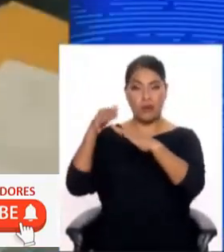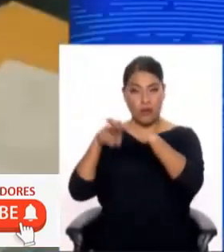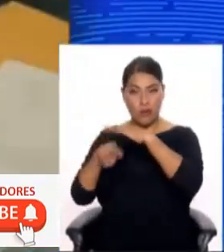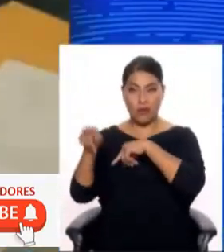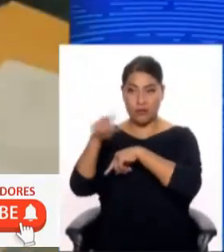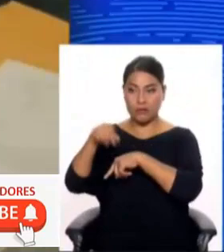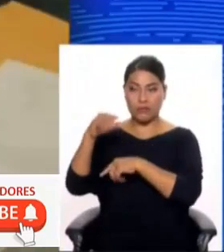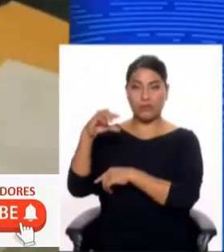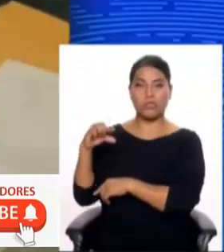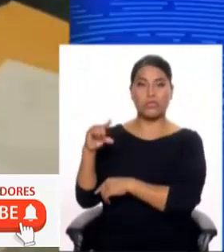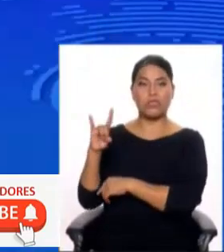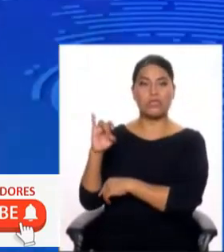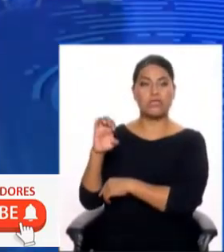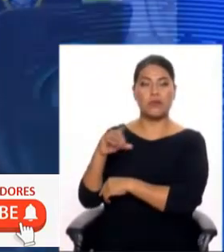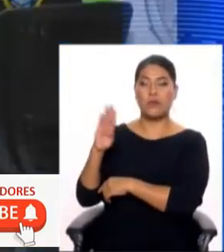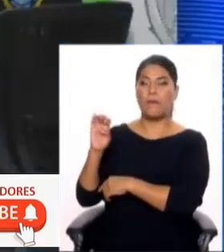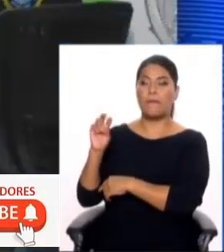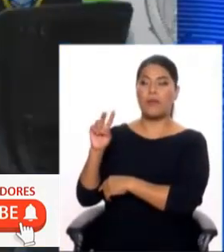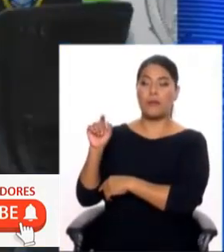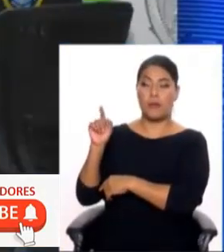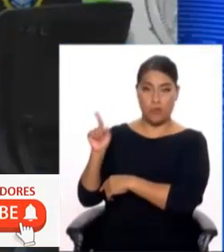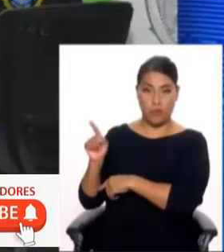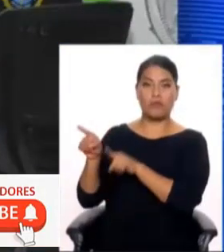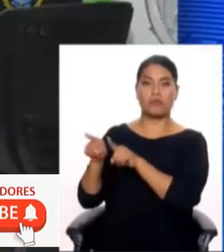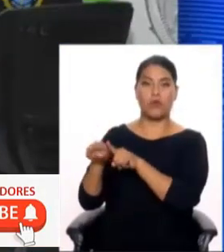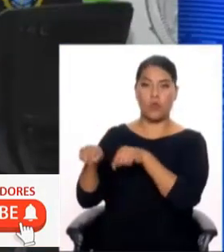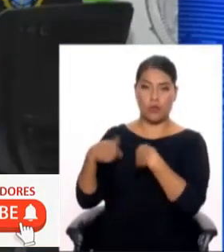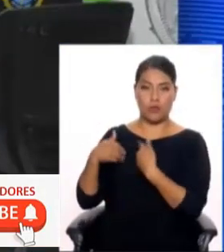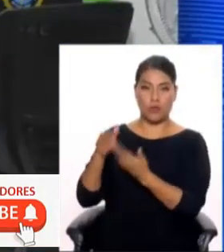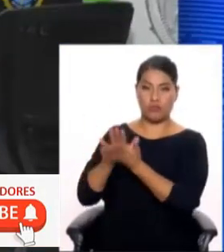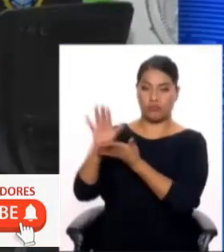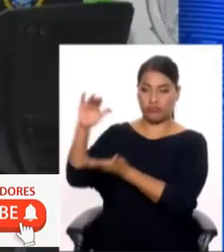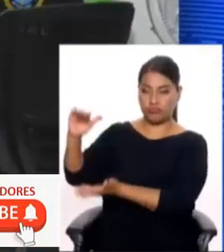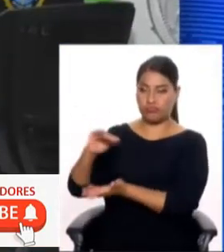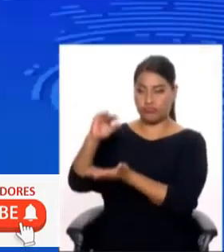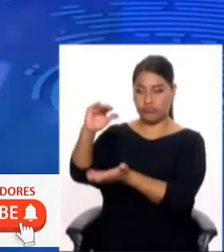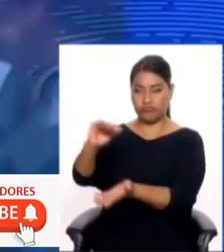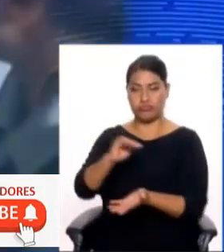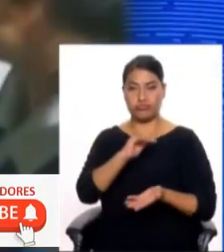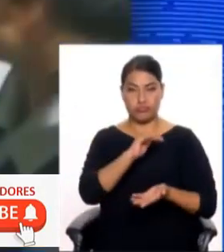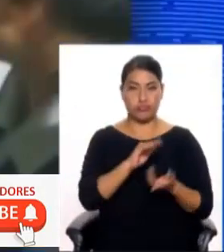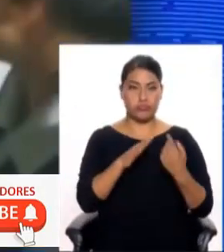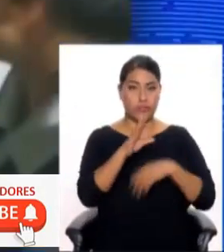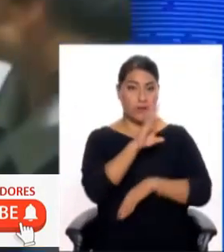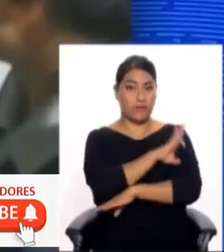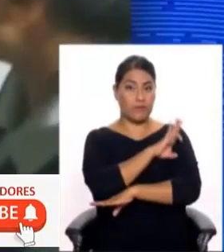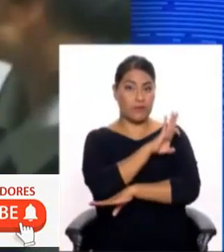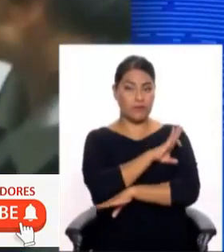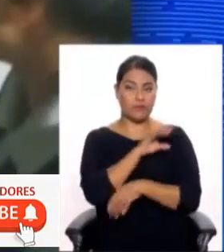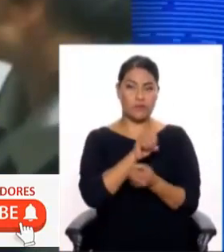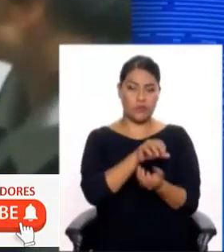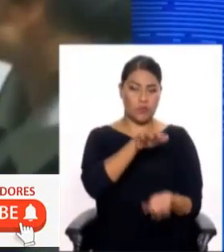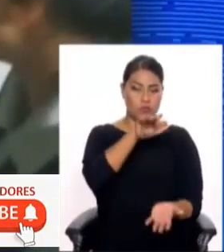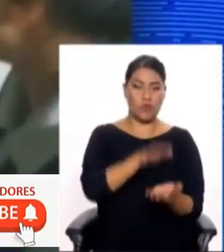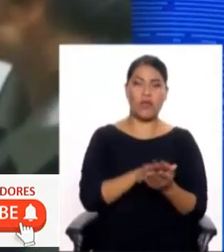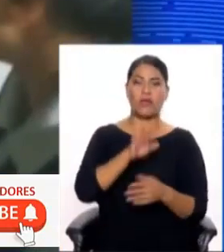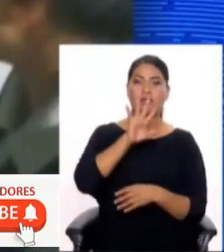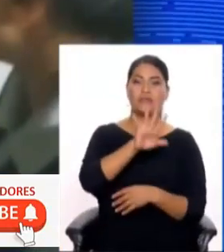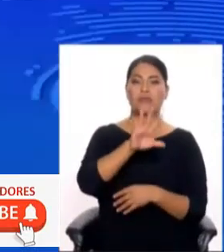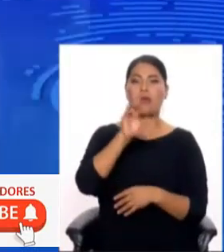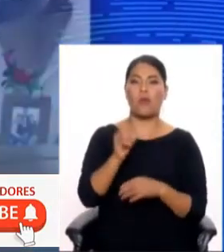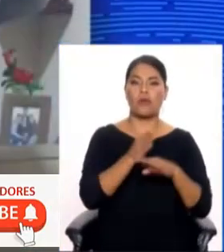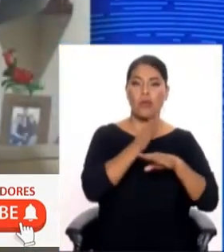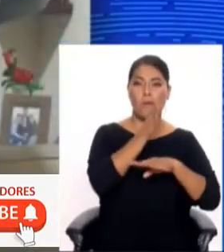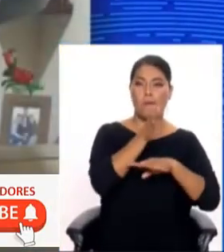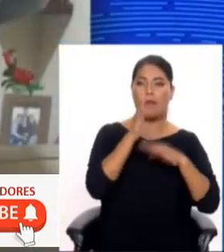parlamentario Guillermo Bermejo. El equipo especial de la Fiscalía contra la Corrupción del Poder allanó más de 50 inmuebles en Lima y